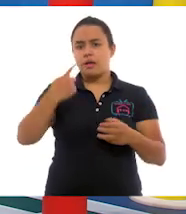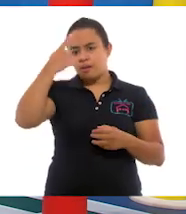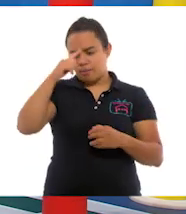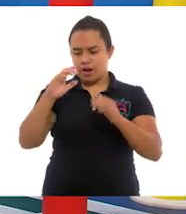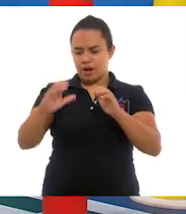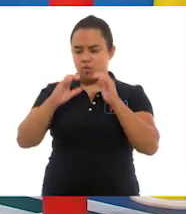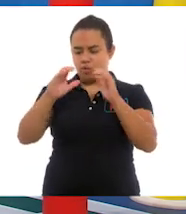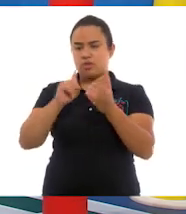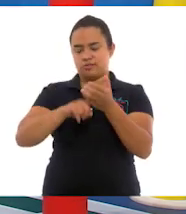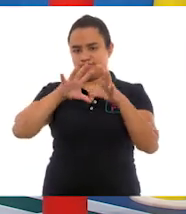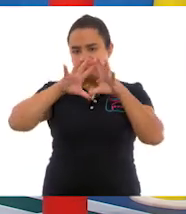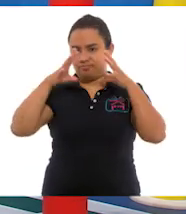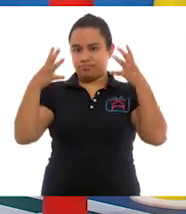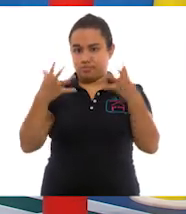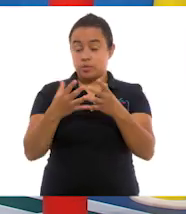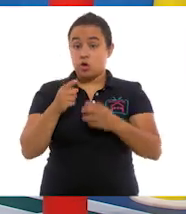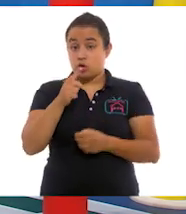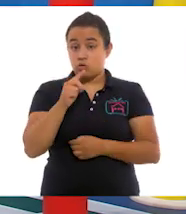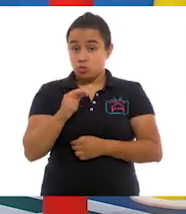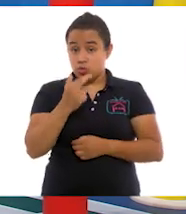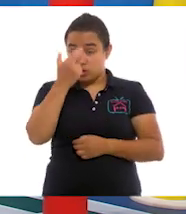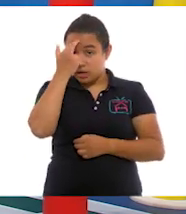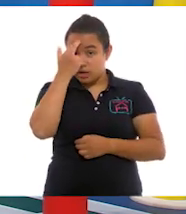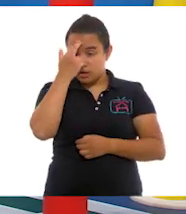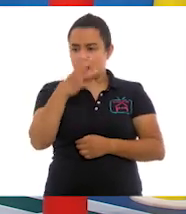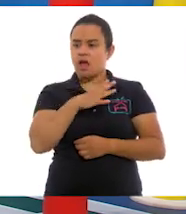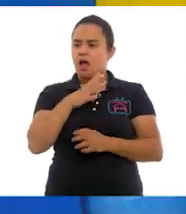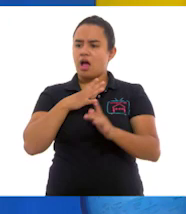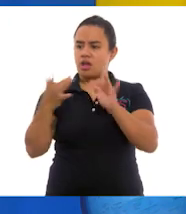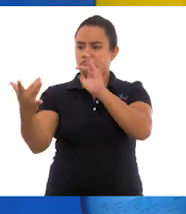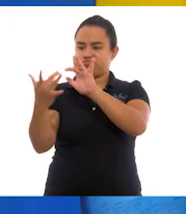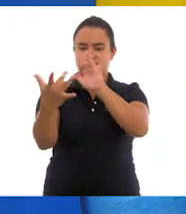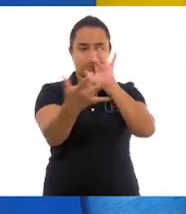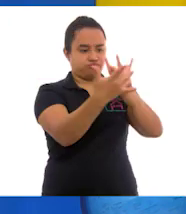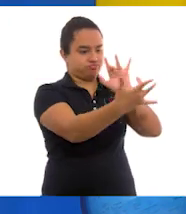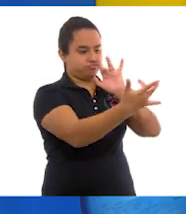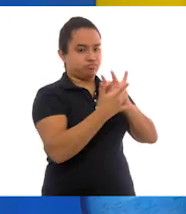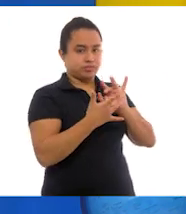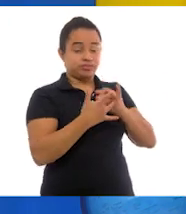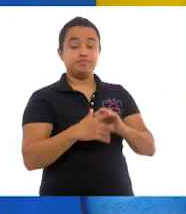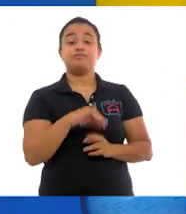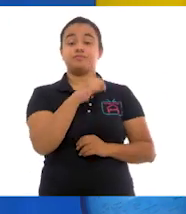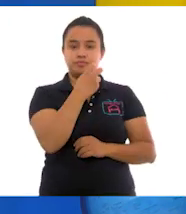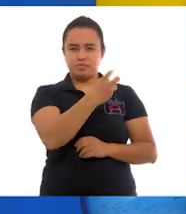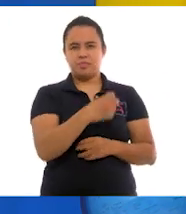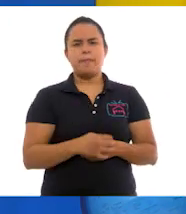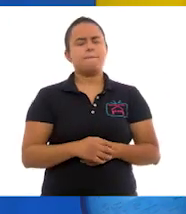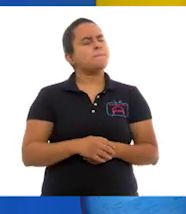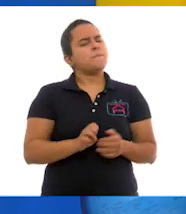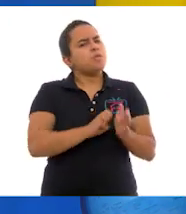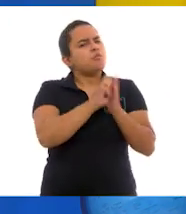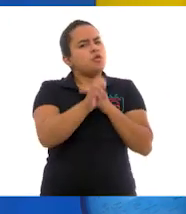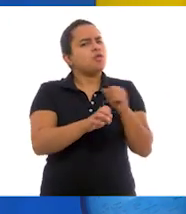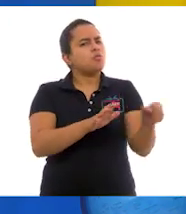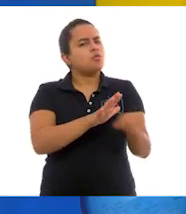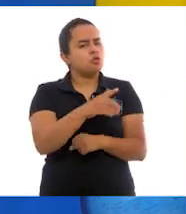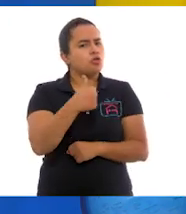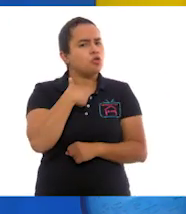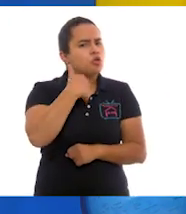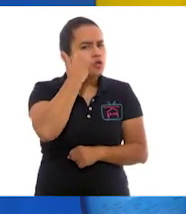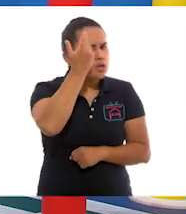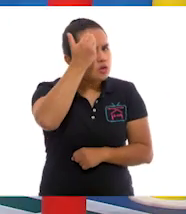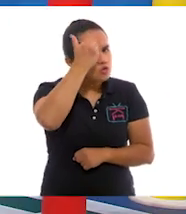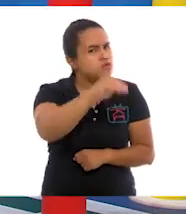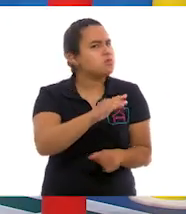de cuidar el planeta. Recuerda que estamos conectados. Y bueno, maestra, ¿cómo cuáles? No sé, a mí me gustaría saber.